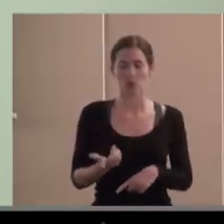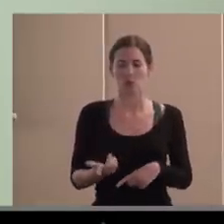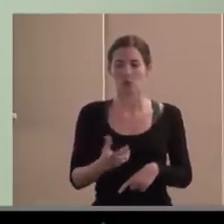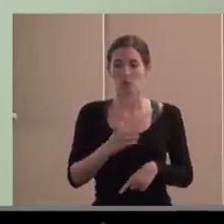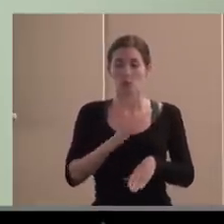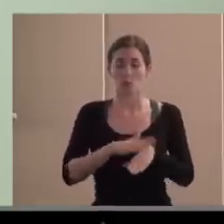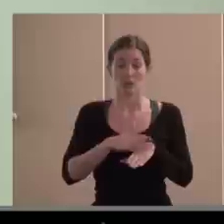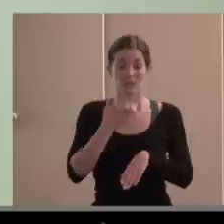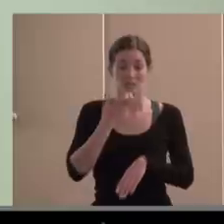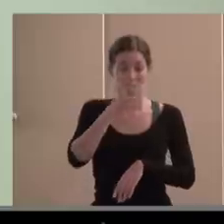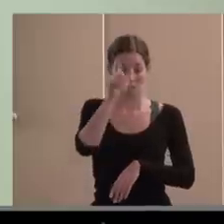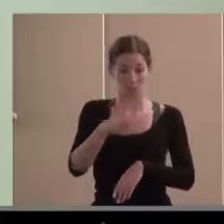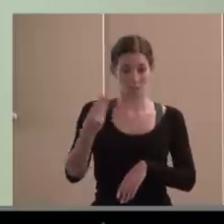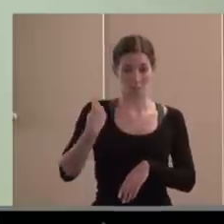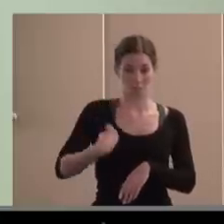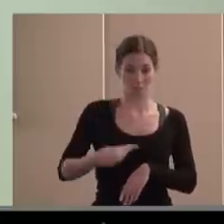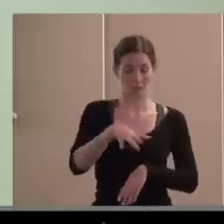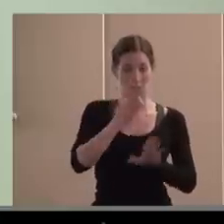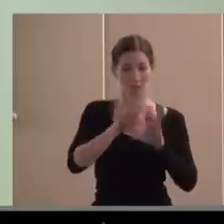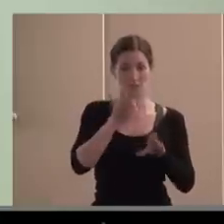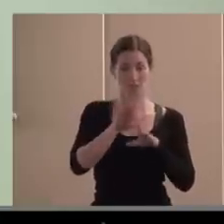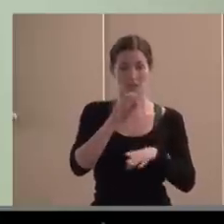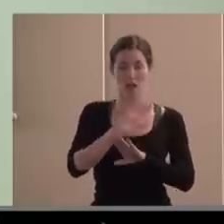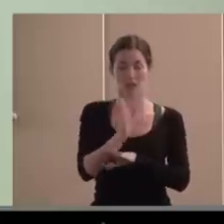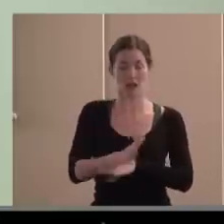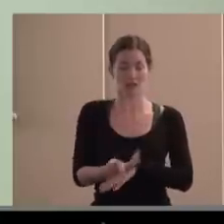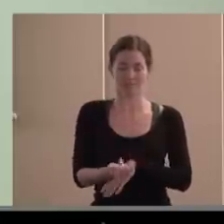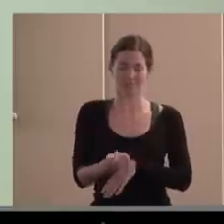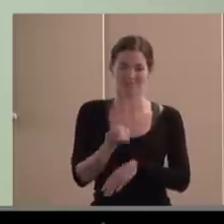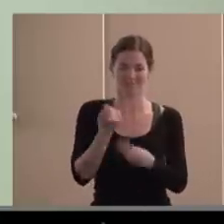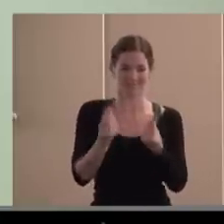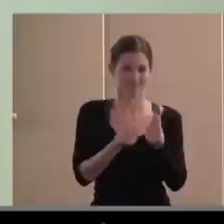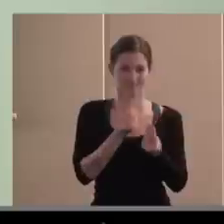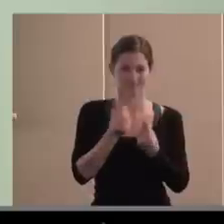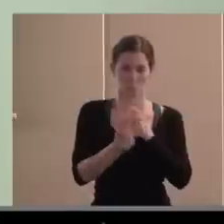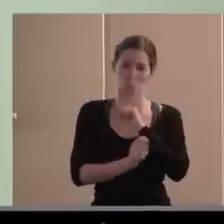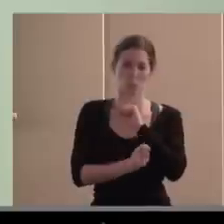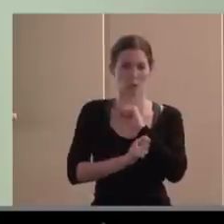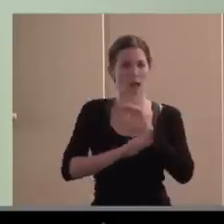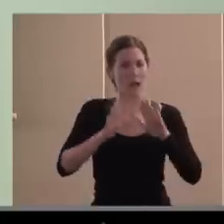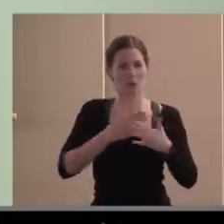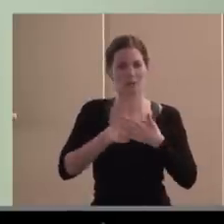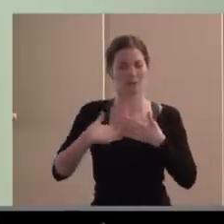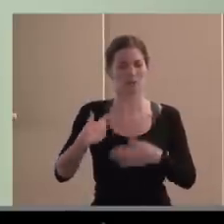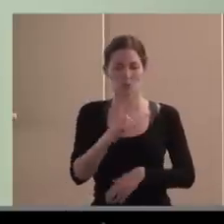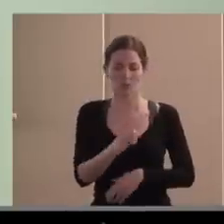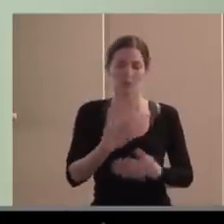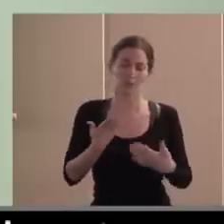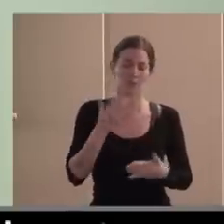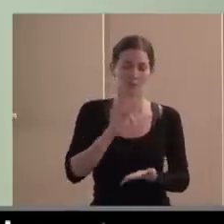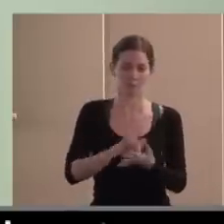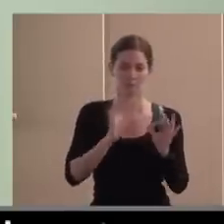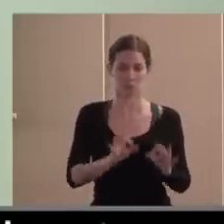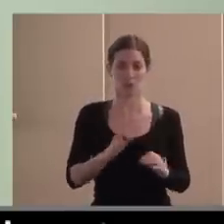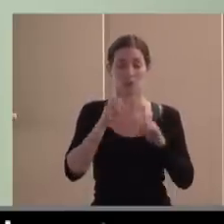trampas en el solitario, o puede ser, sin que haya mala voluntad, pero eso suele suceder. Creo que la parte económica, la